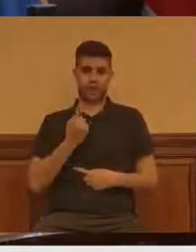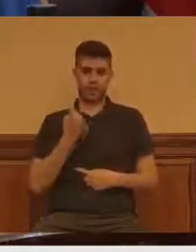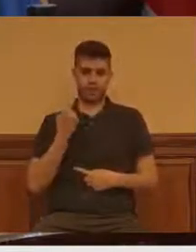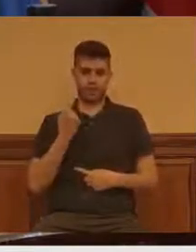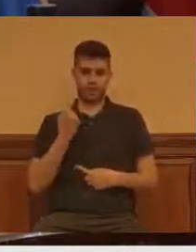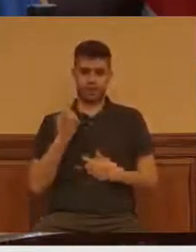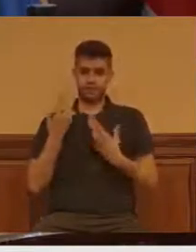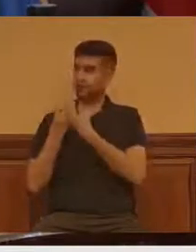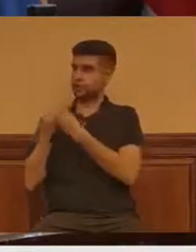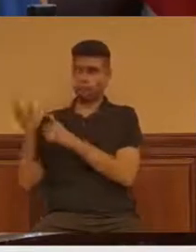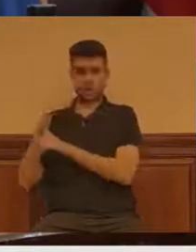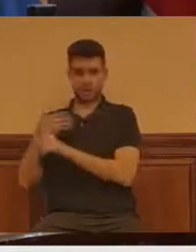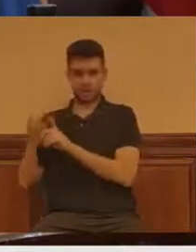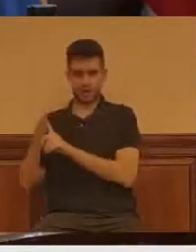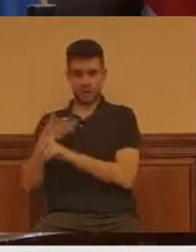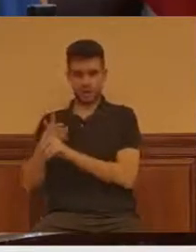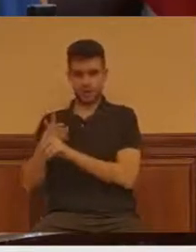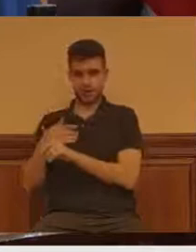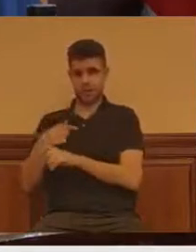Desgarrador.